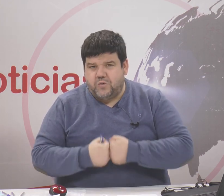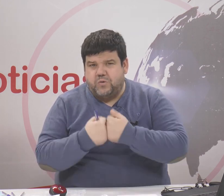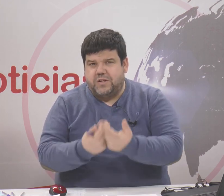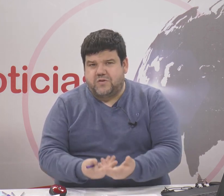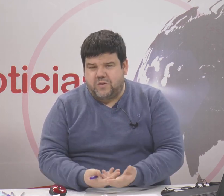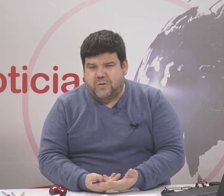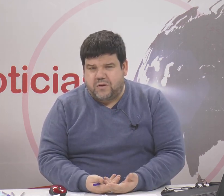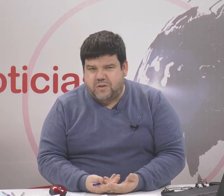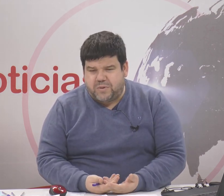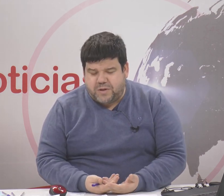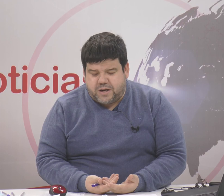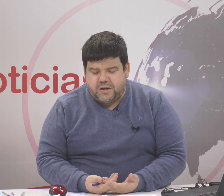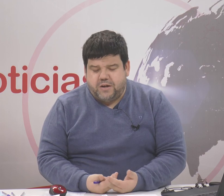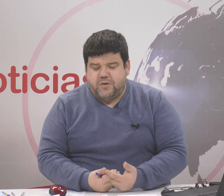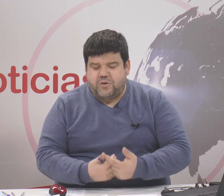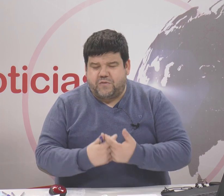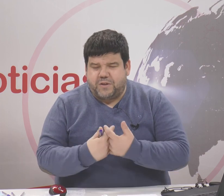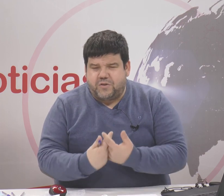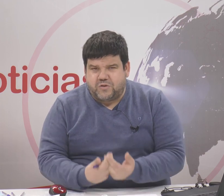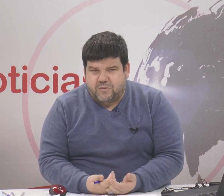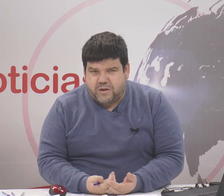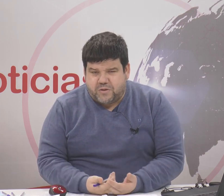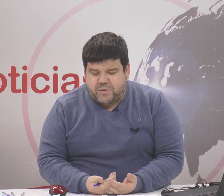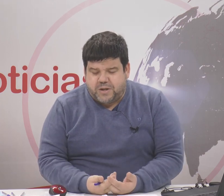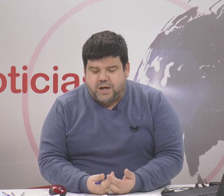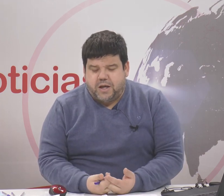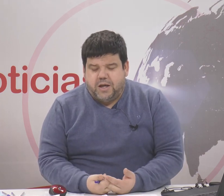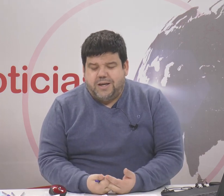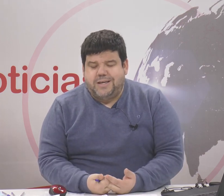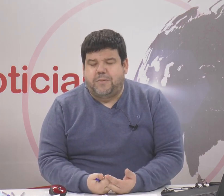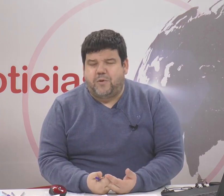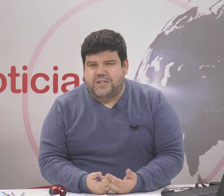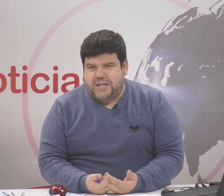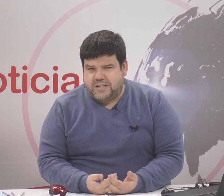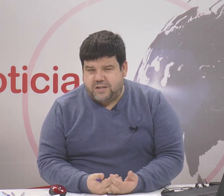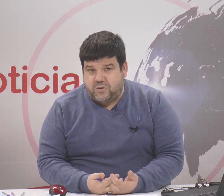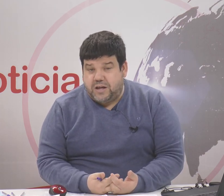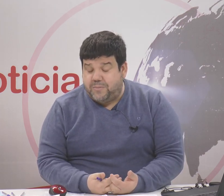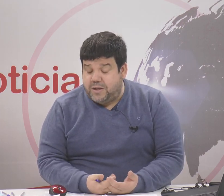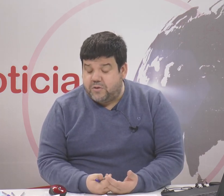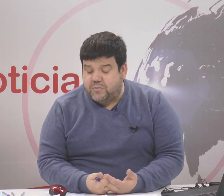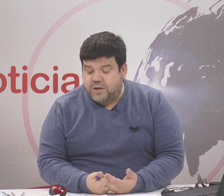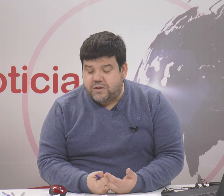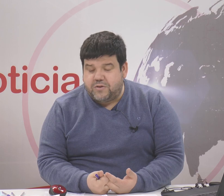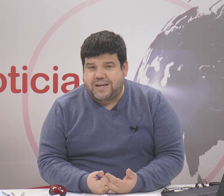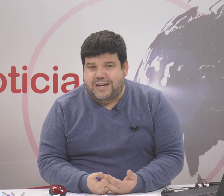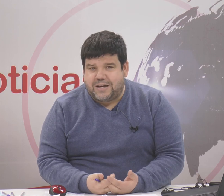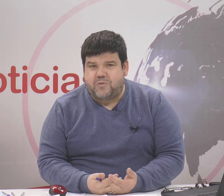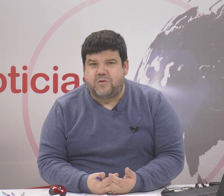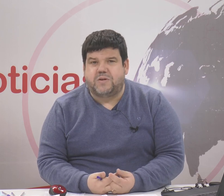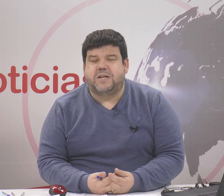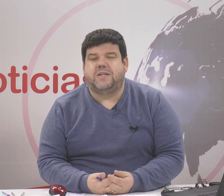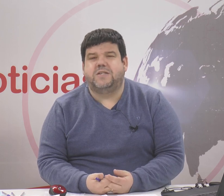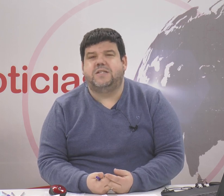ustedes son ciudadanos de primera nuestros vecinos son ciudadanos de primera y vamos a seguir haciendo el medio de comunicación que